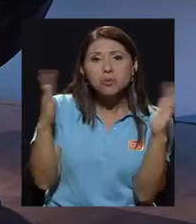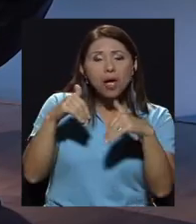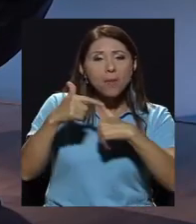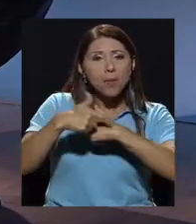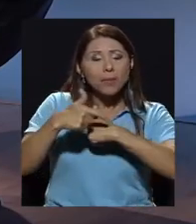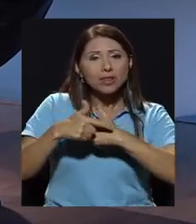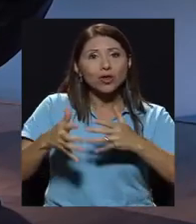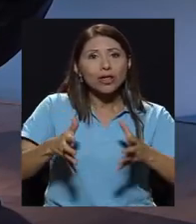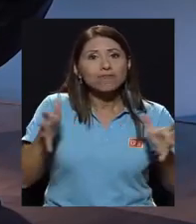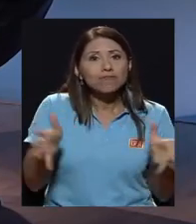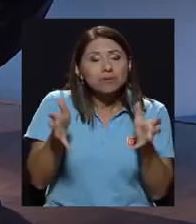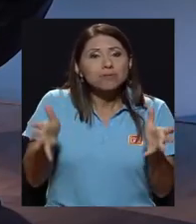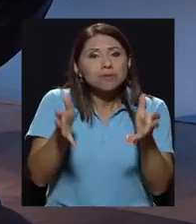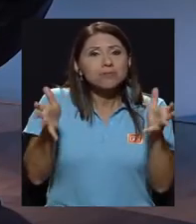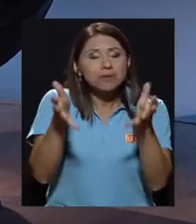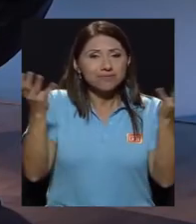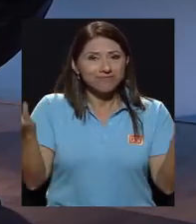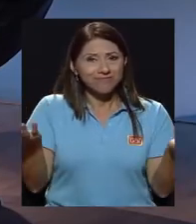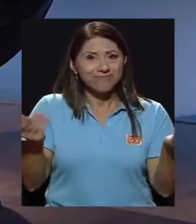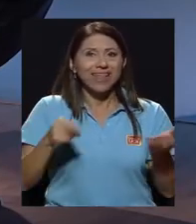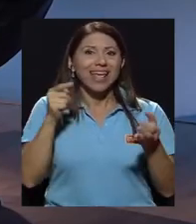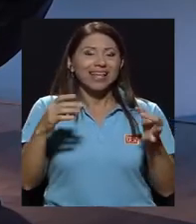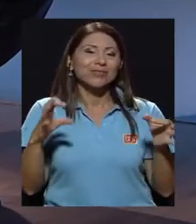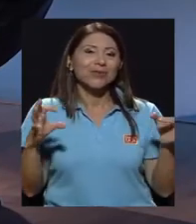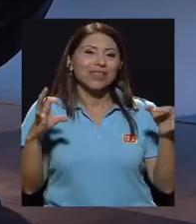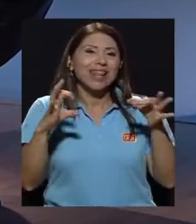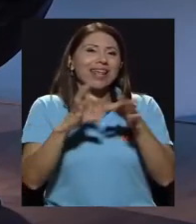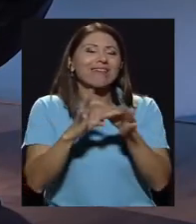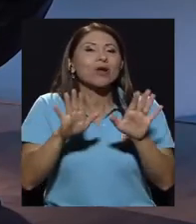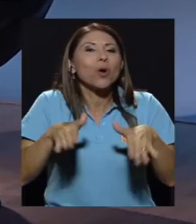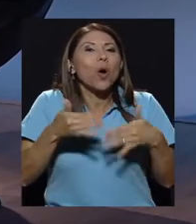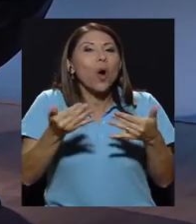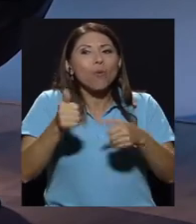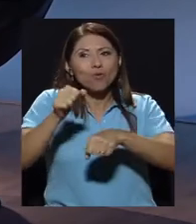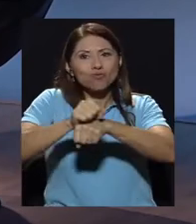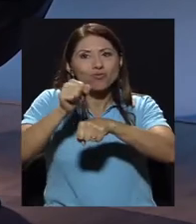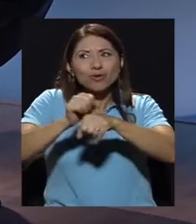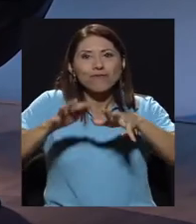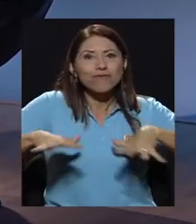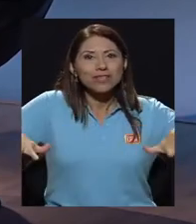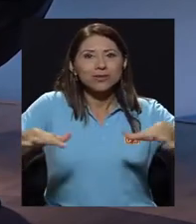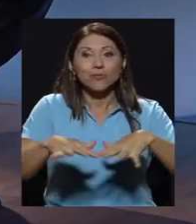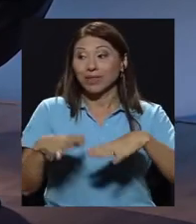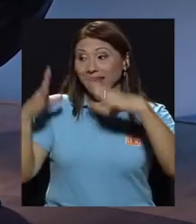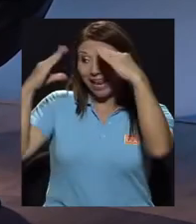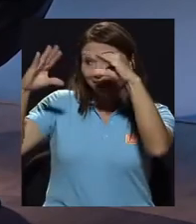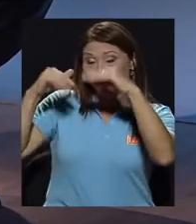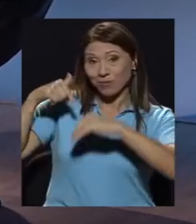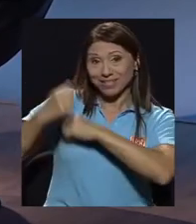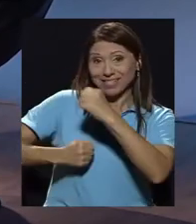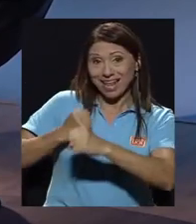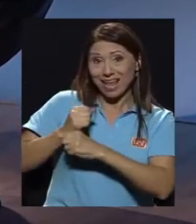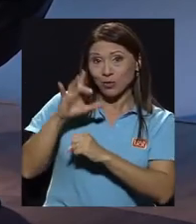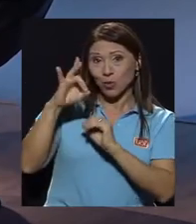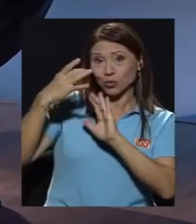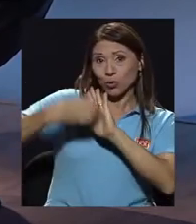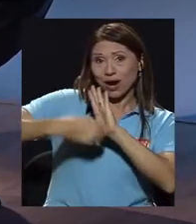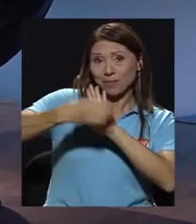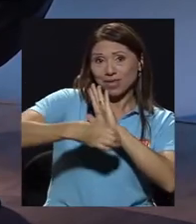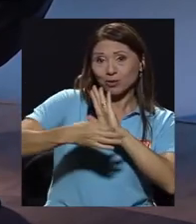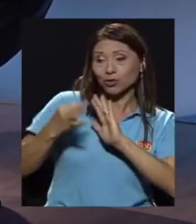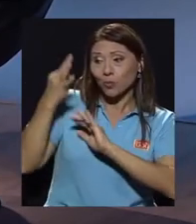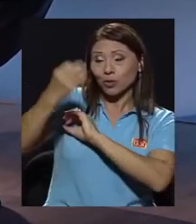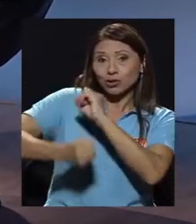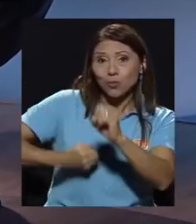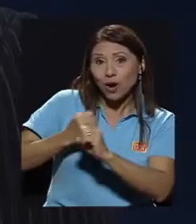entonces eso también tiene mucho que ver con cómo se llaman el plano físico, ¿verdad?, el tema. El informe este año tiene ocho capítulos, el próximo año tendrá